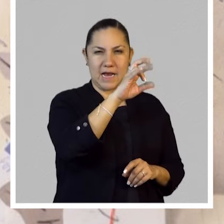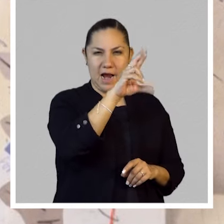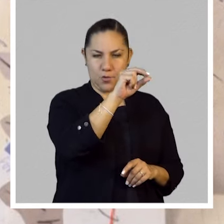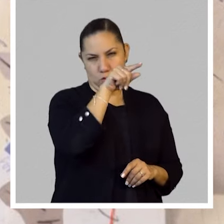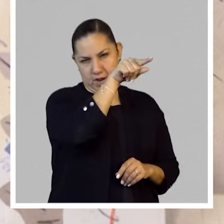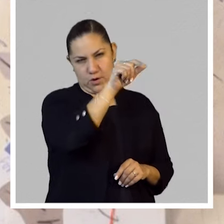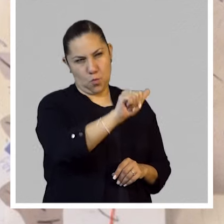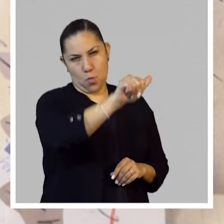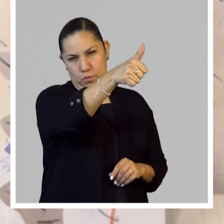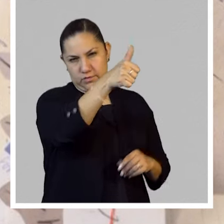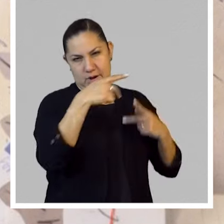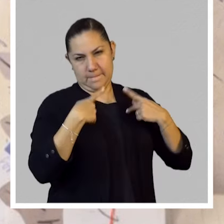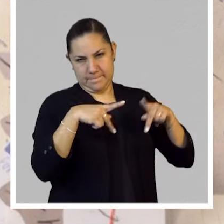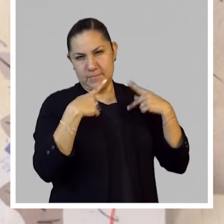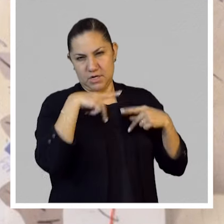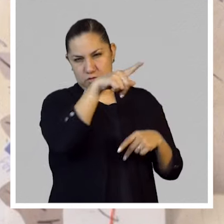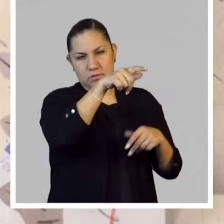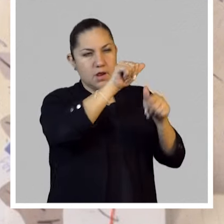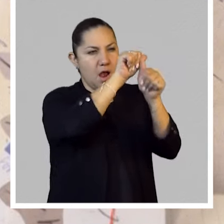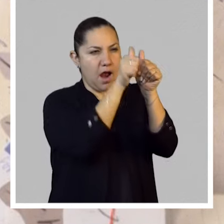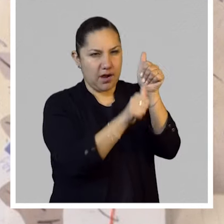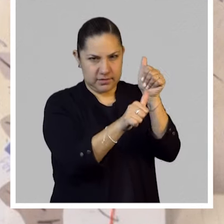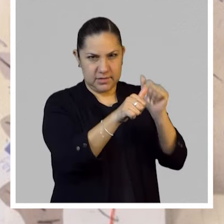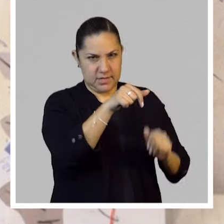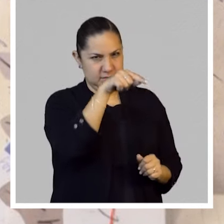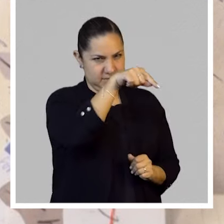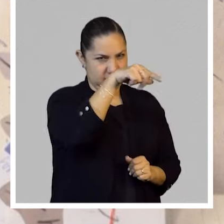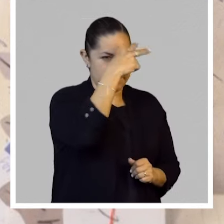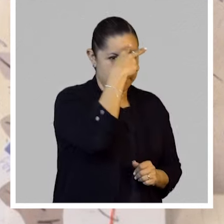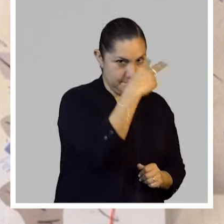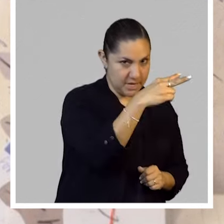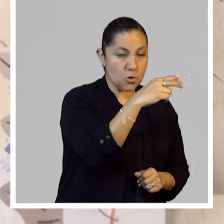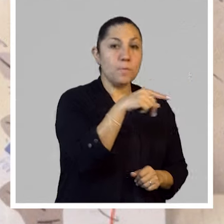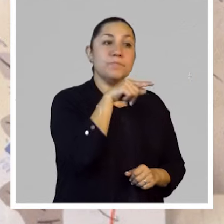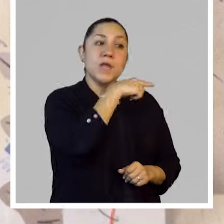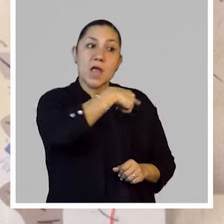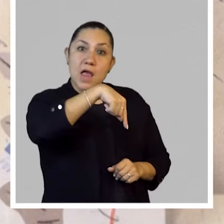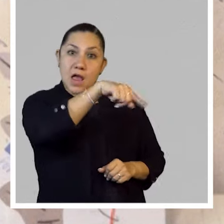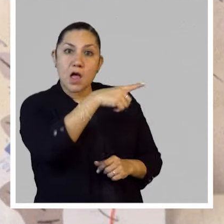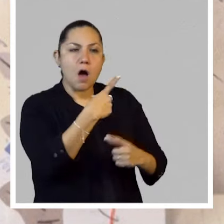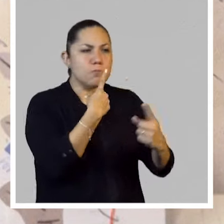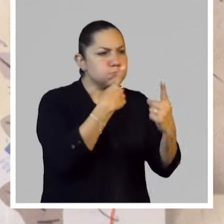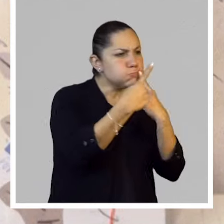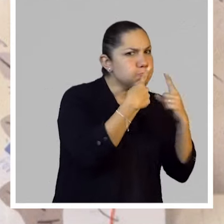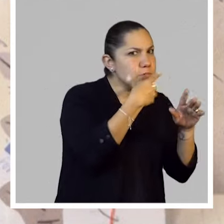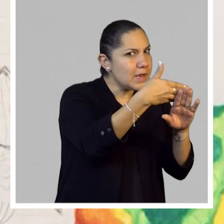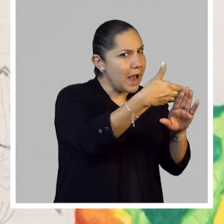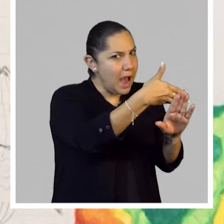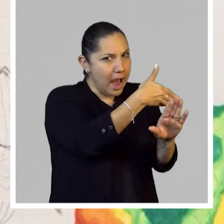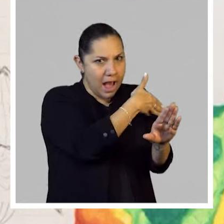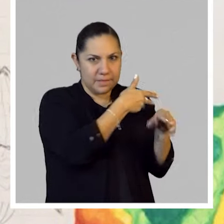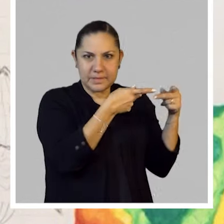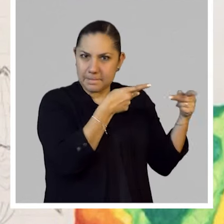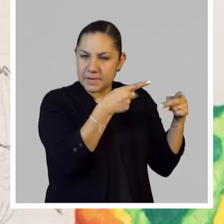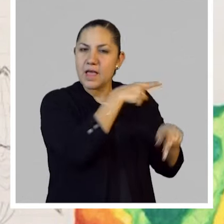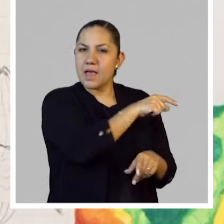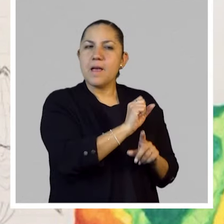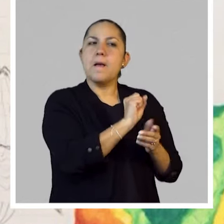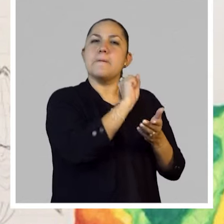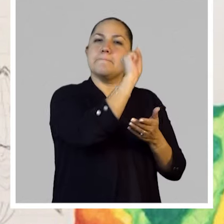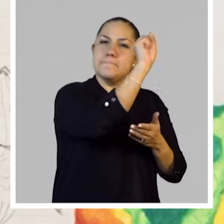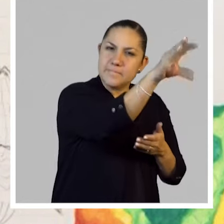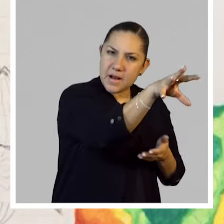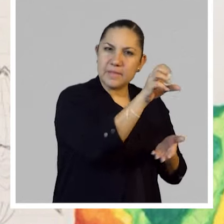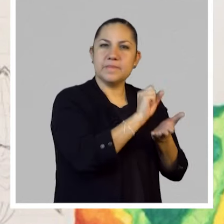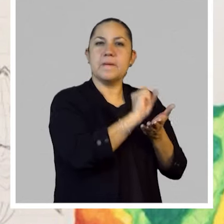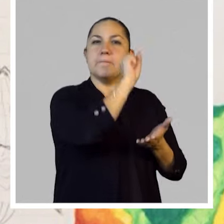importante en México, y pues hay como toda una apuesta en escena que se está planeando desde antes. Entonces, él manda, él